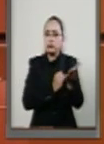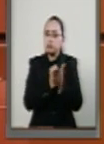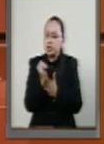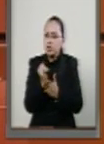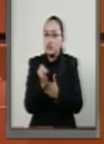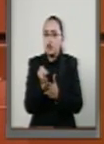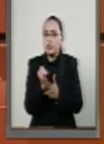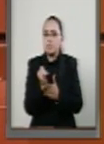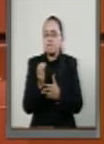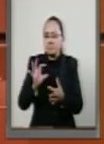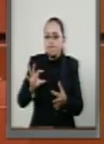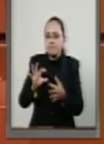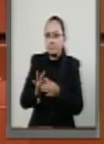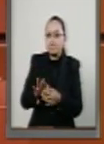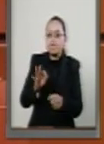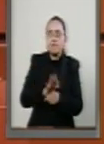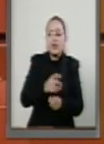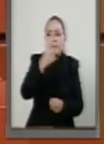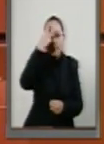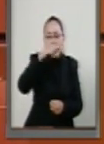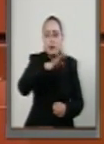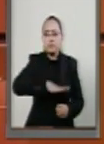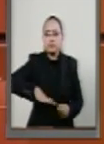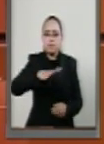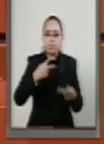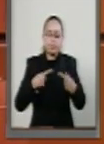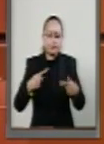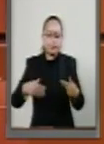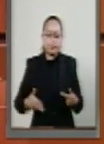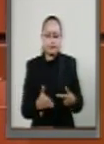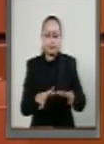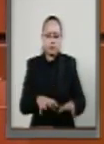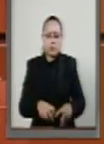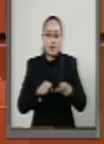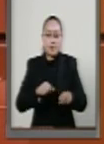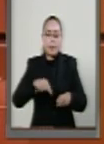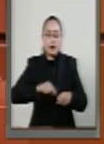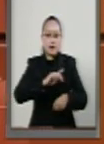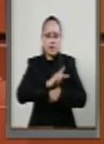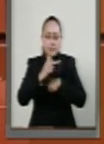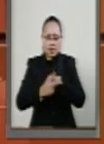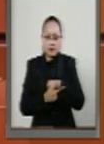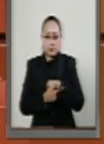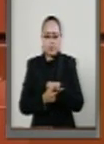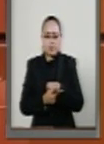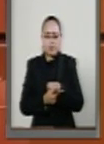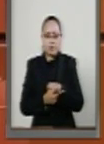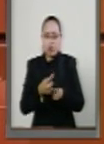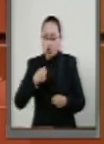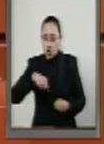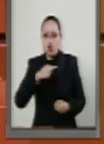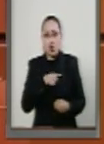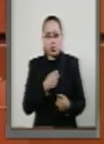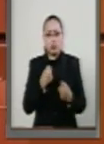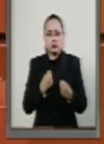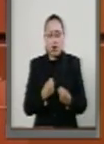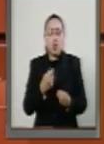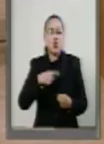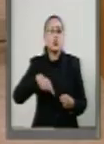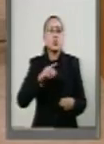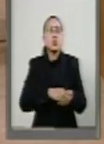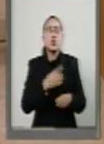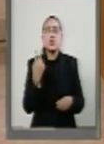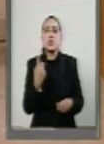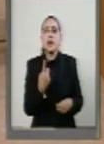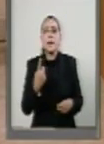que inciden en el sector pesquero y acuícola de nuestro país. Estamos convencidos que